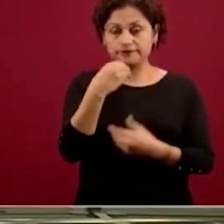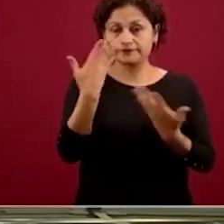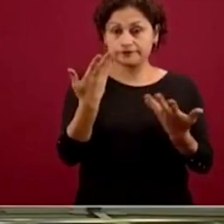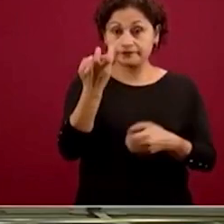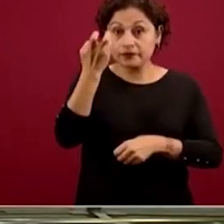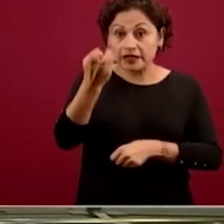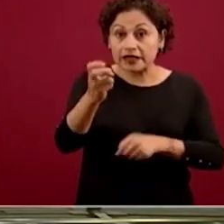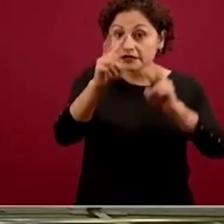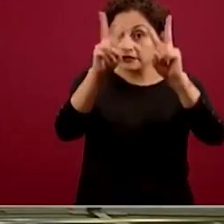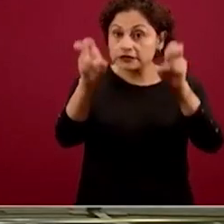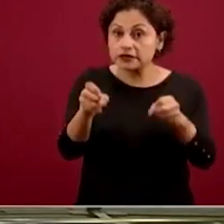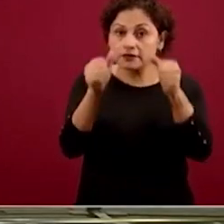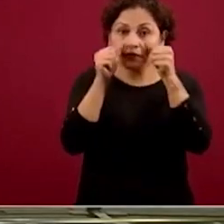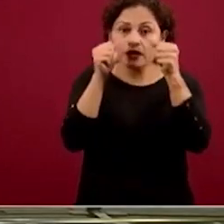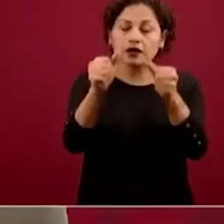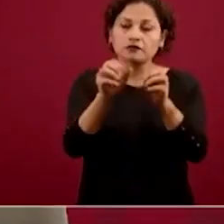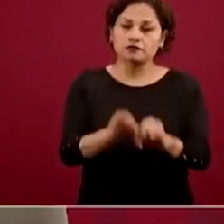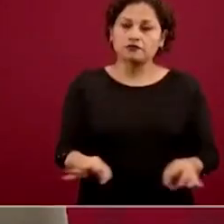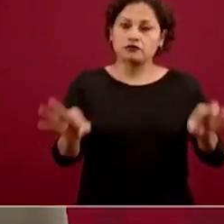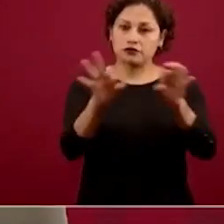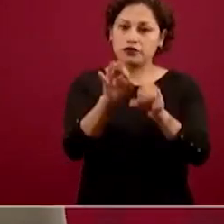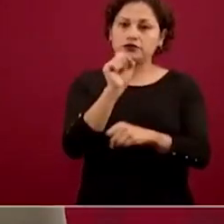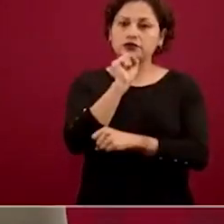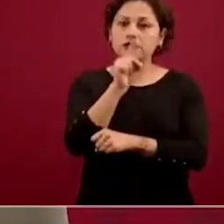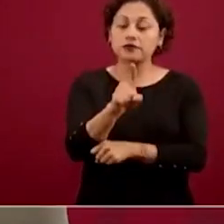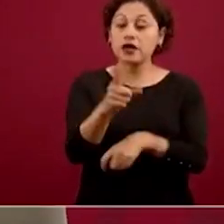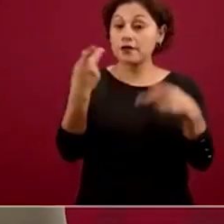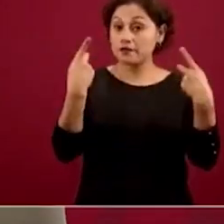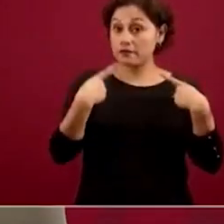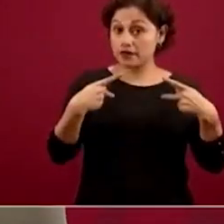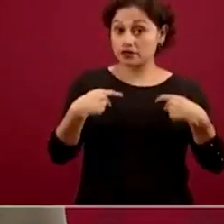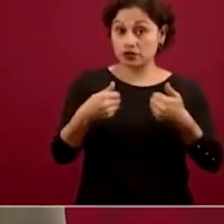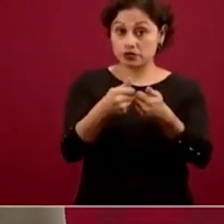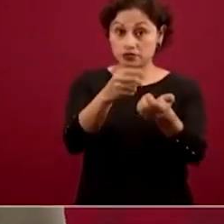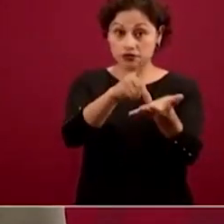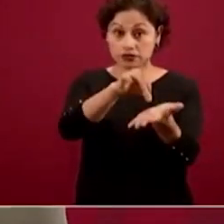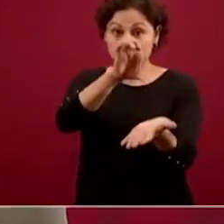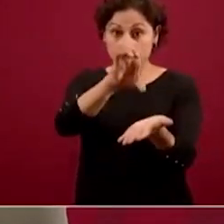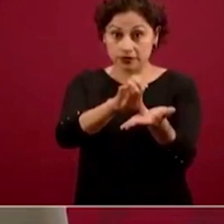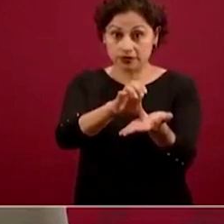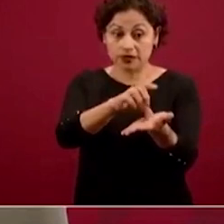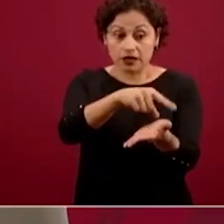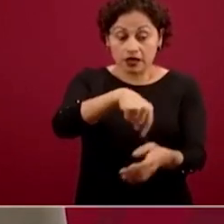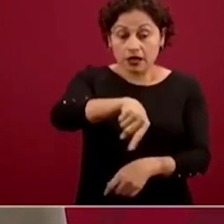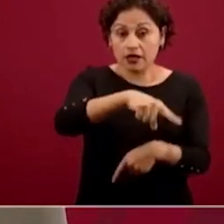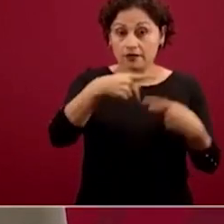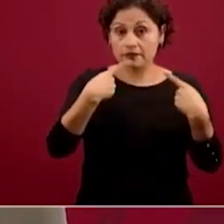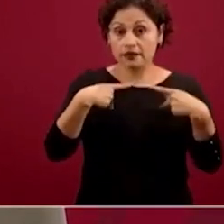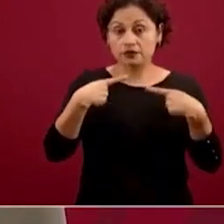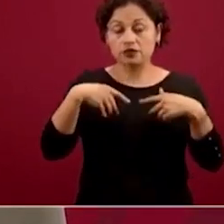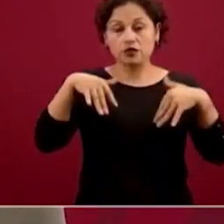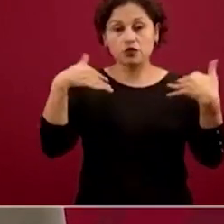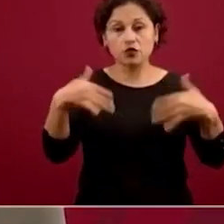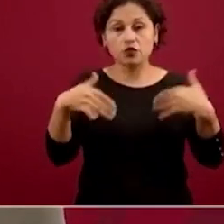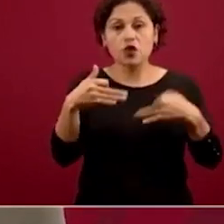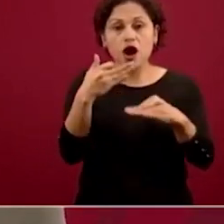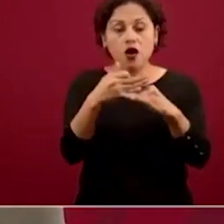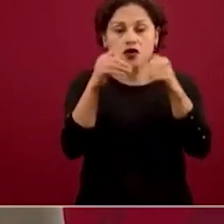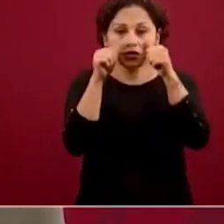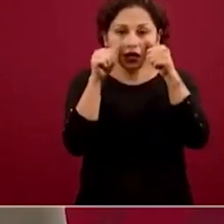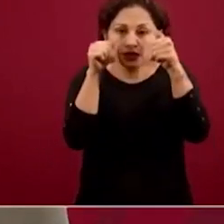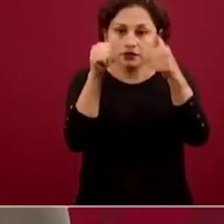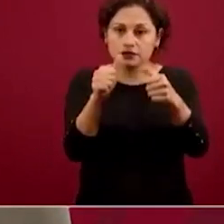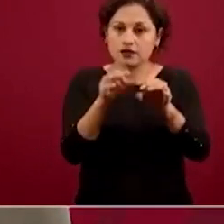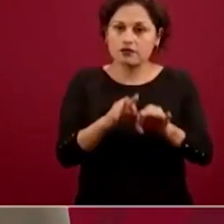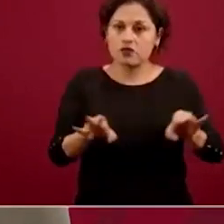viven con discapacidad son también uno de los grupos más vulnerables para este problema de